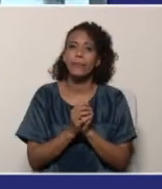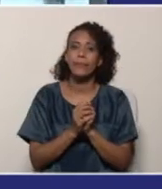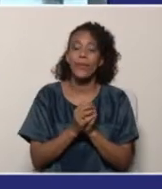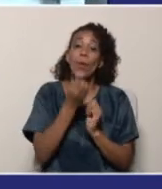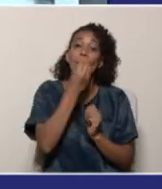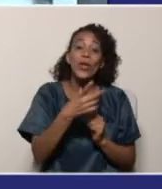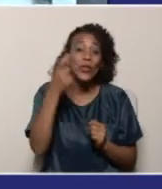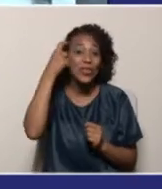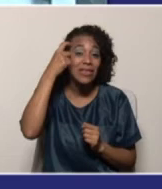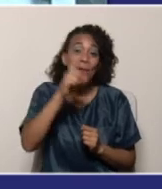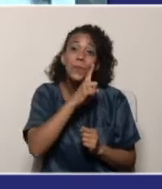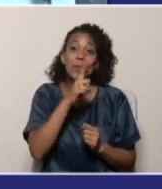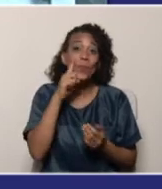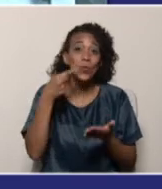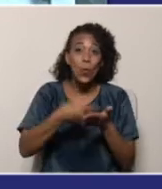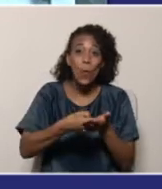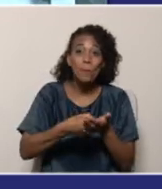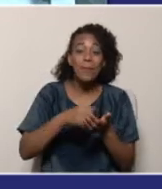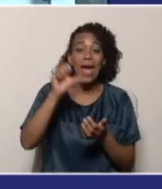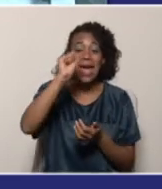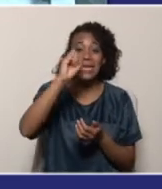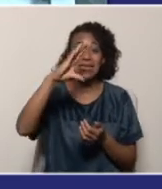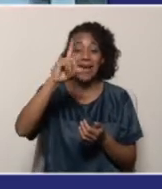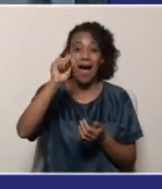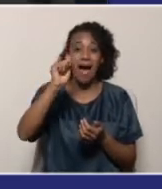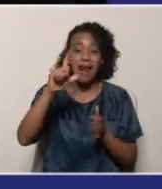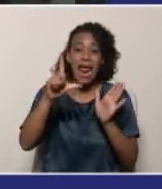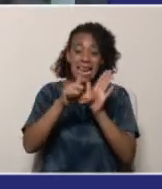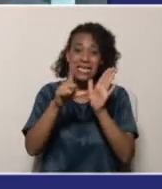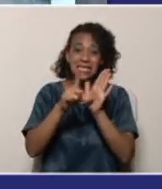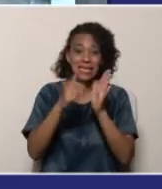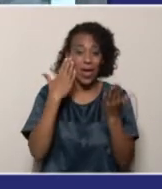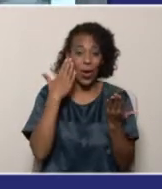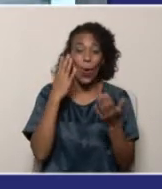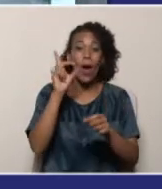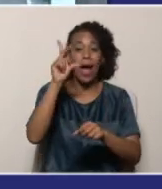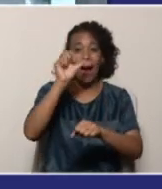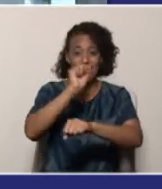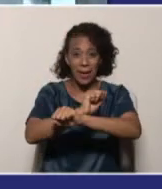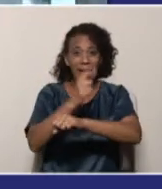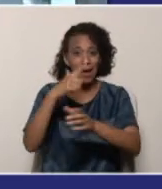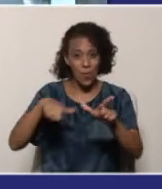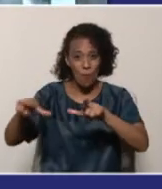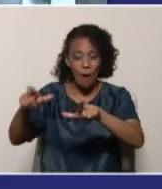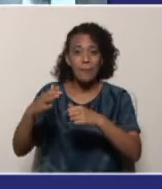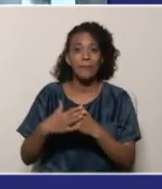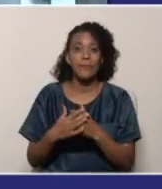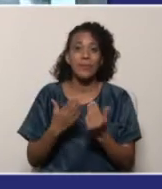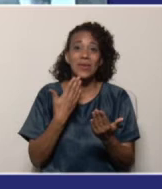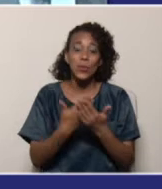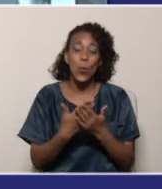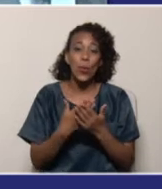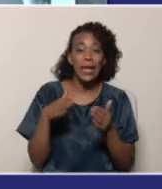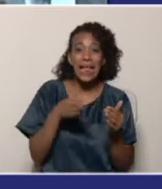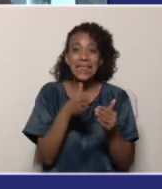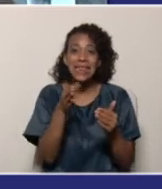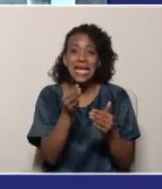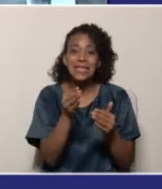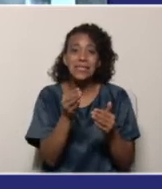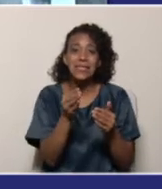Buenos días, mi nombre es Scarlett Pérez, soy del liceo de aplicación. Este es mi experimento, se llama el test de CO2.